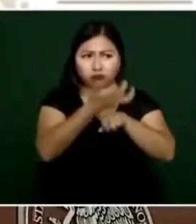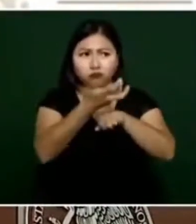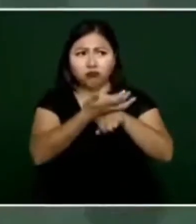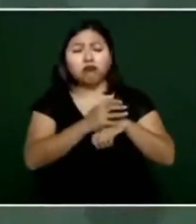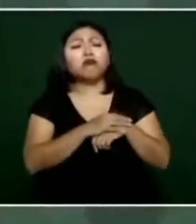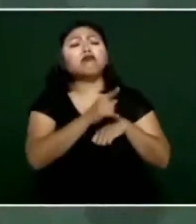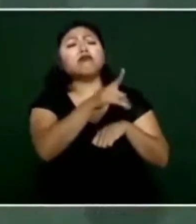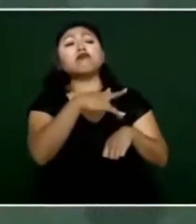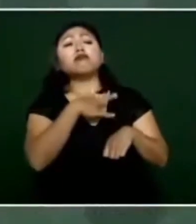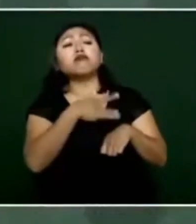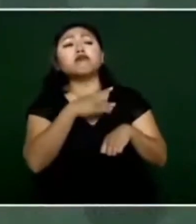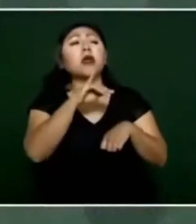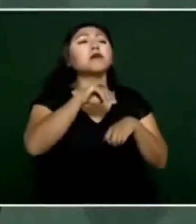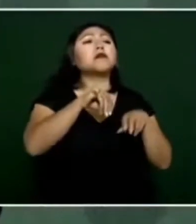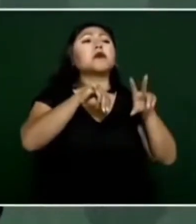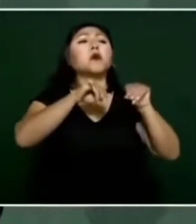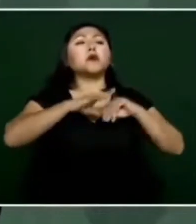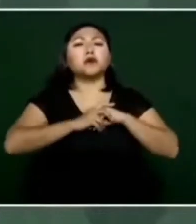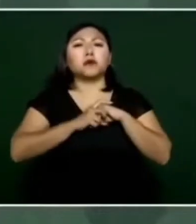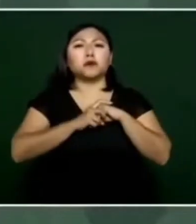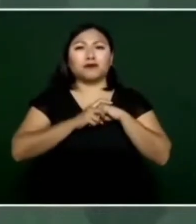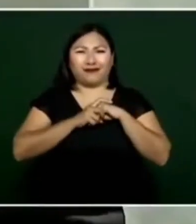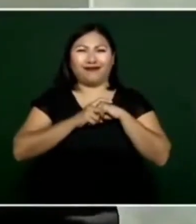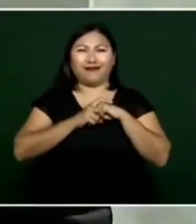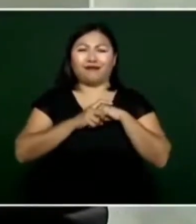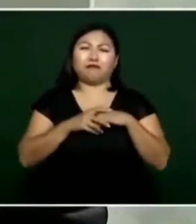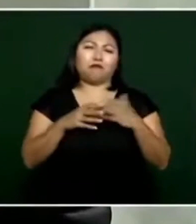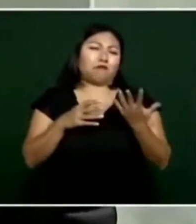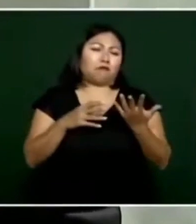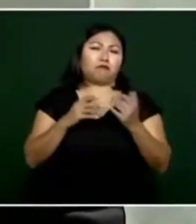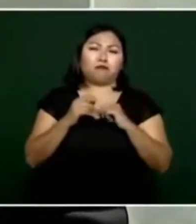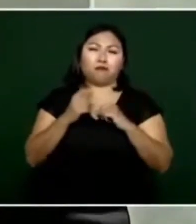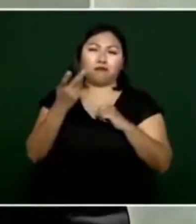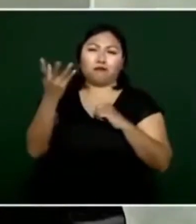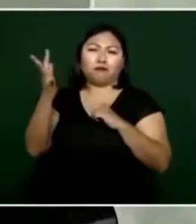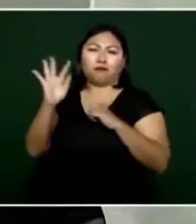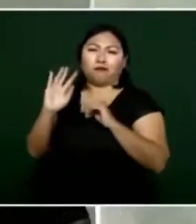y de acuerdo a los partidos ¿no? pero de un partido